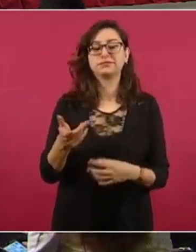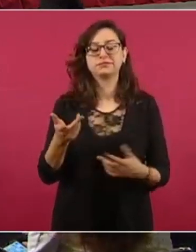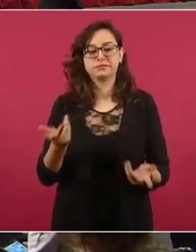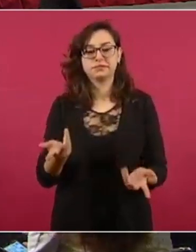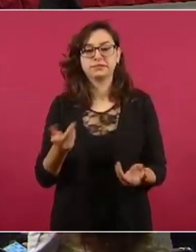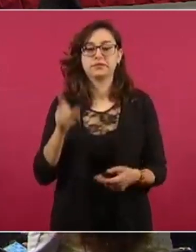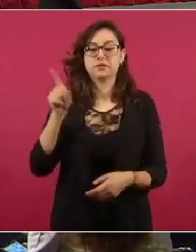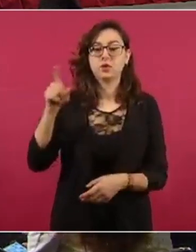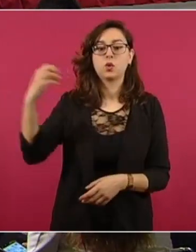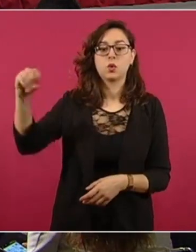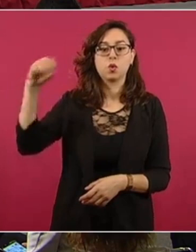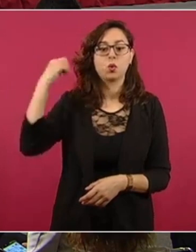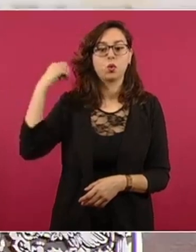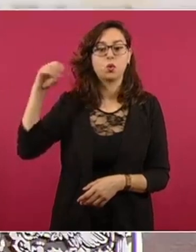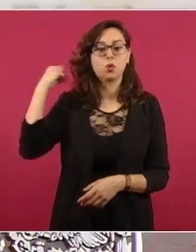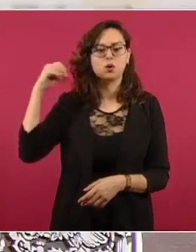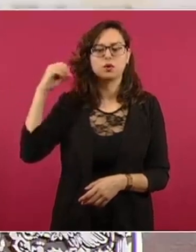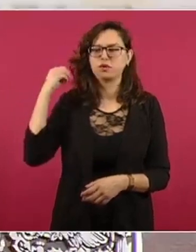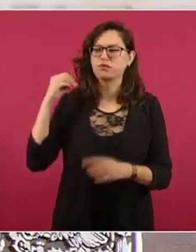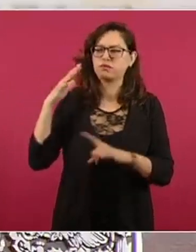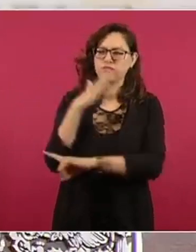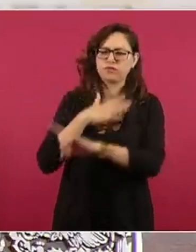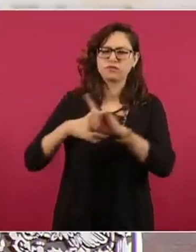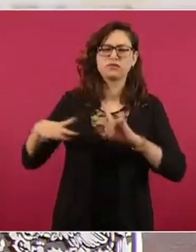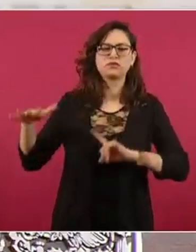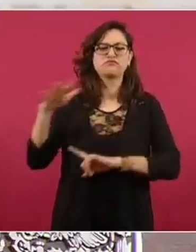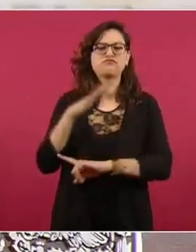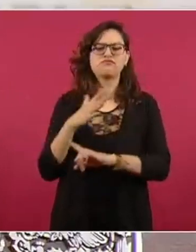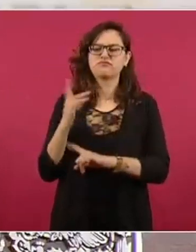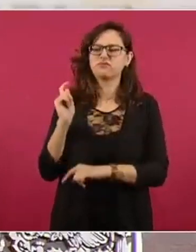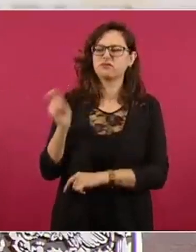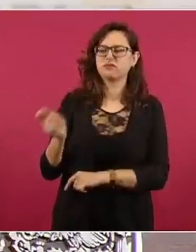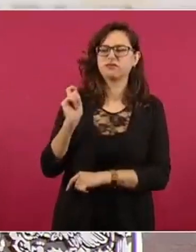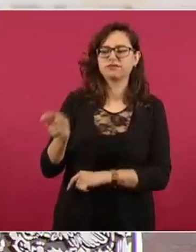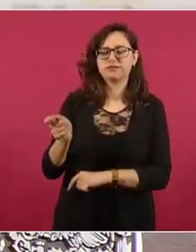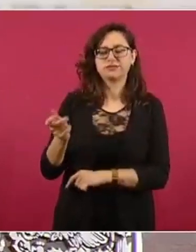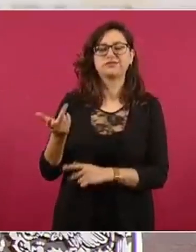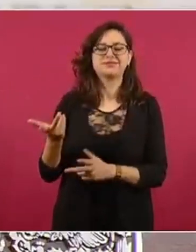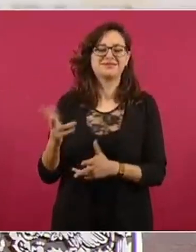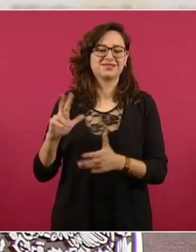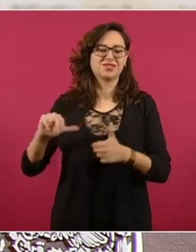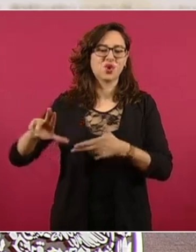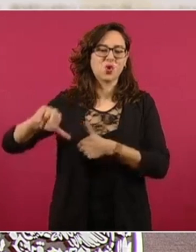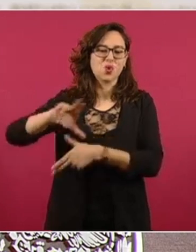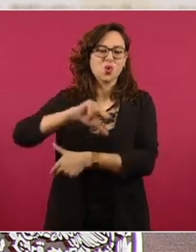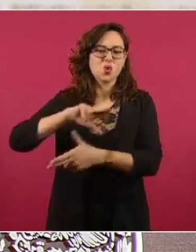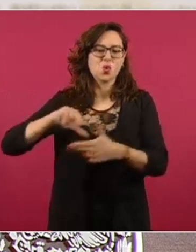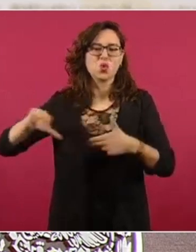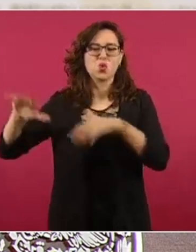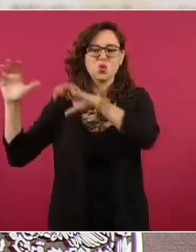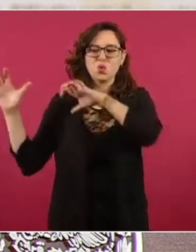Oaxaca por efectos del huracán.